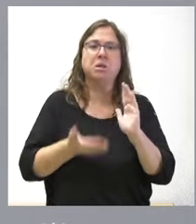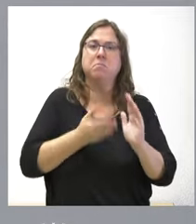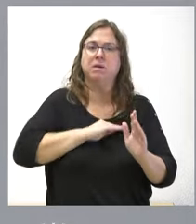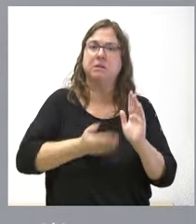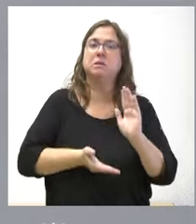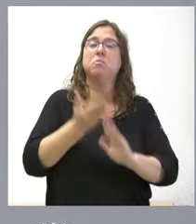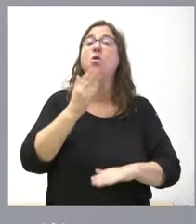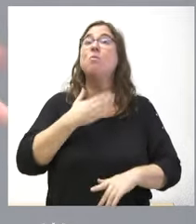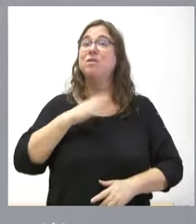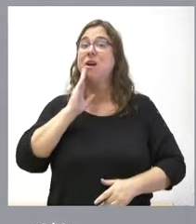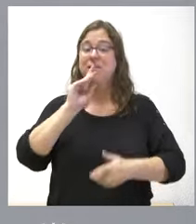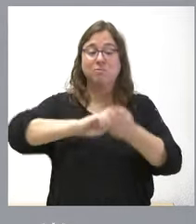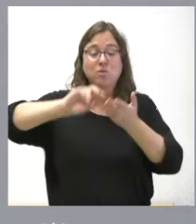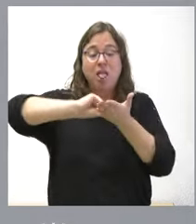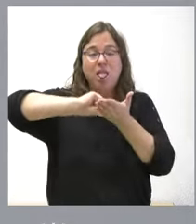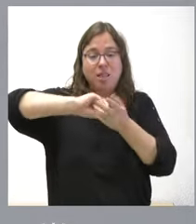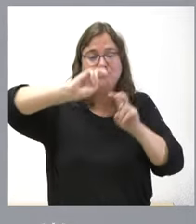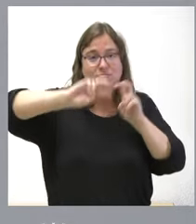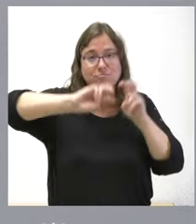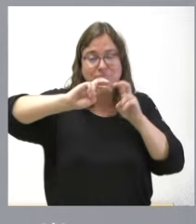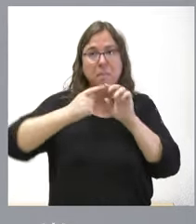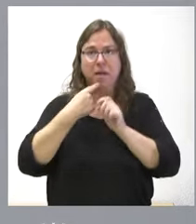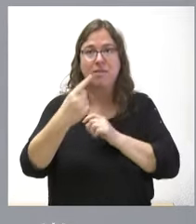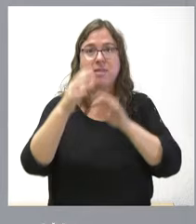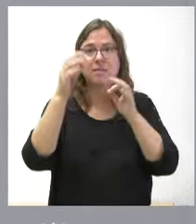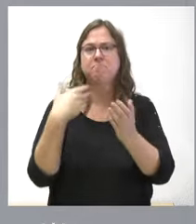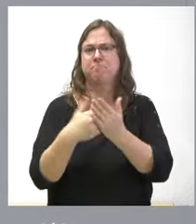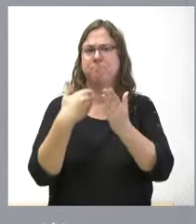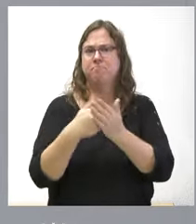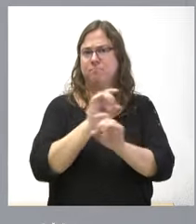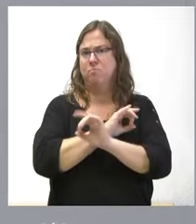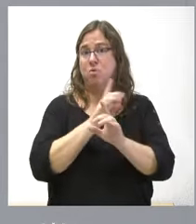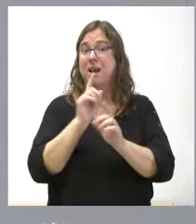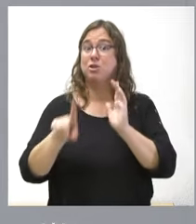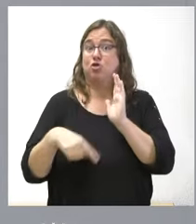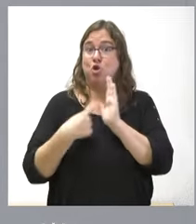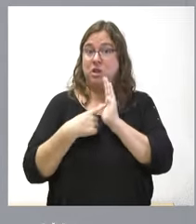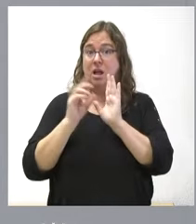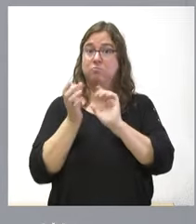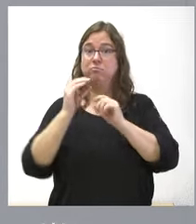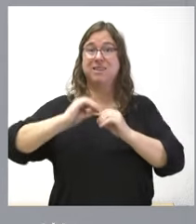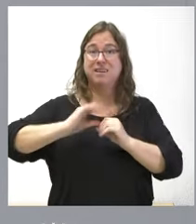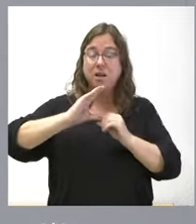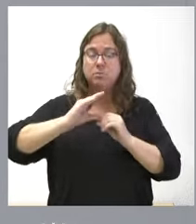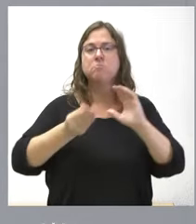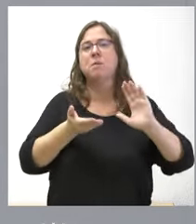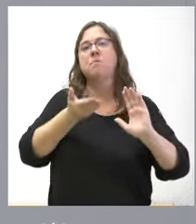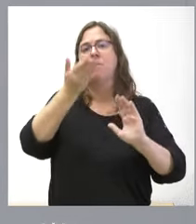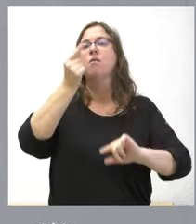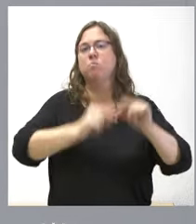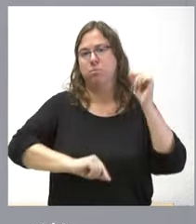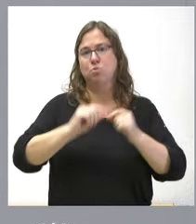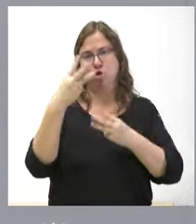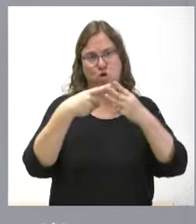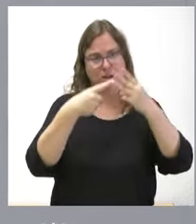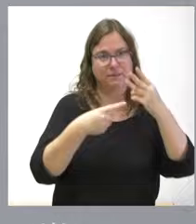eso buscaba yo esa cifra y me agradezco coincidir con usted donde certifica claramente que en términos absolutos seguimos incrementando el presupuesto de estas tres